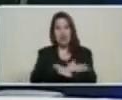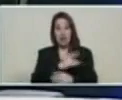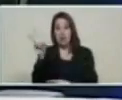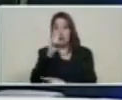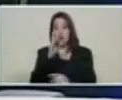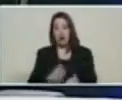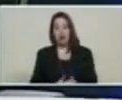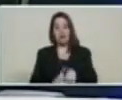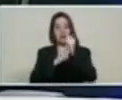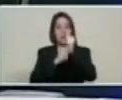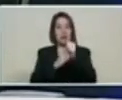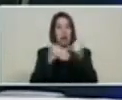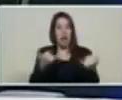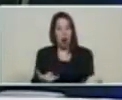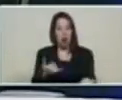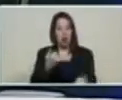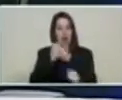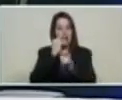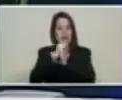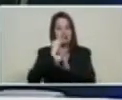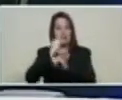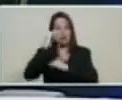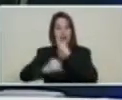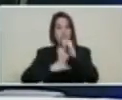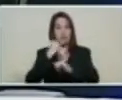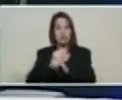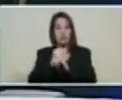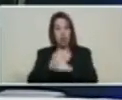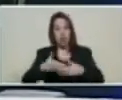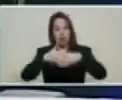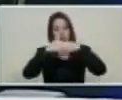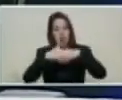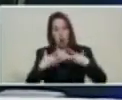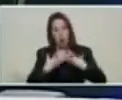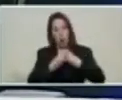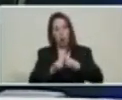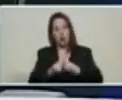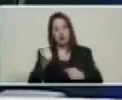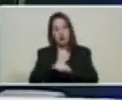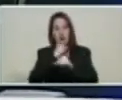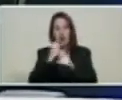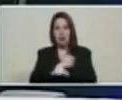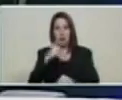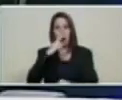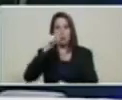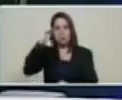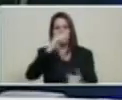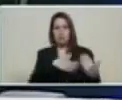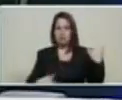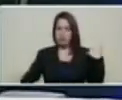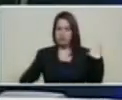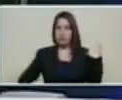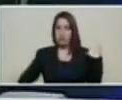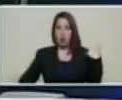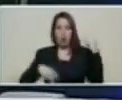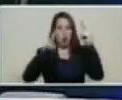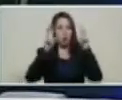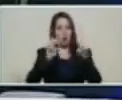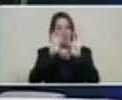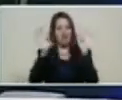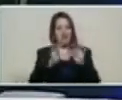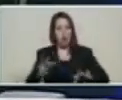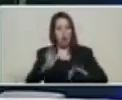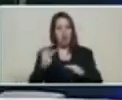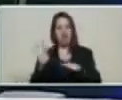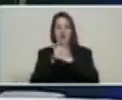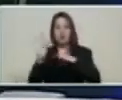vanguardia y Venezuela entra al futuro de la mano del presidente Nicolás Maduro, porque es la forma también de crear una nueva arquitectura,